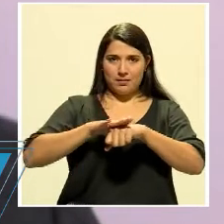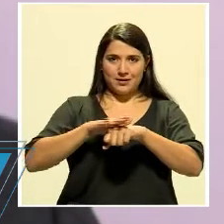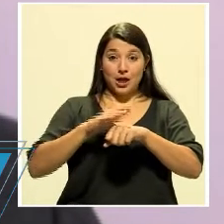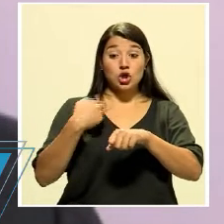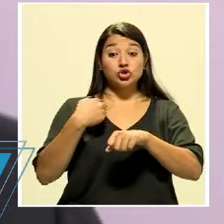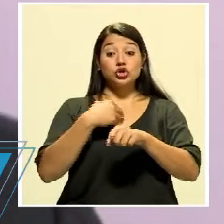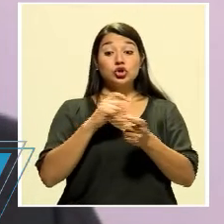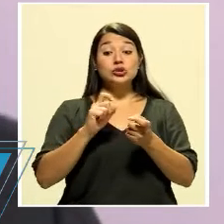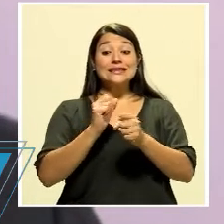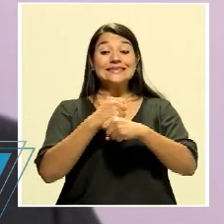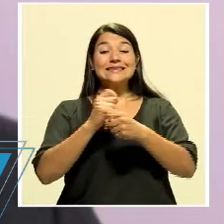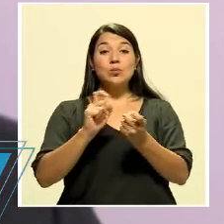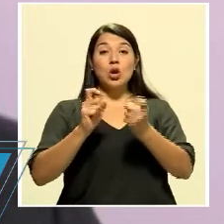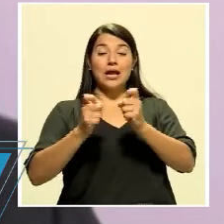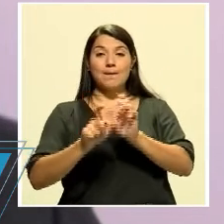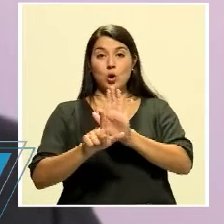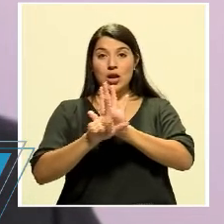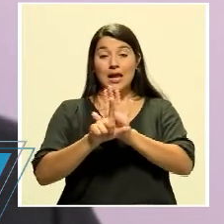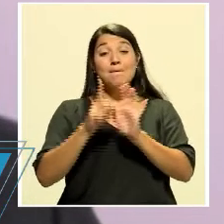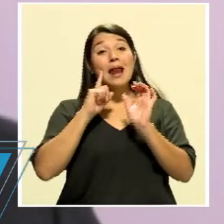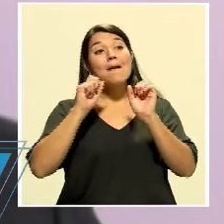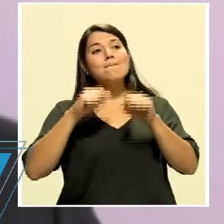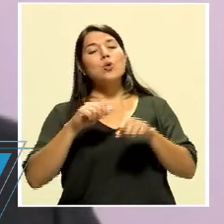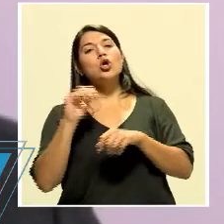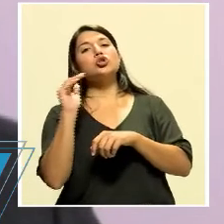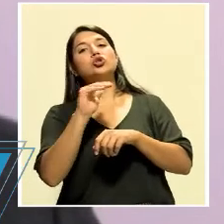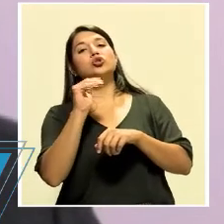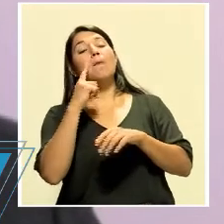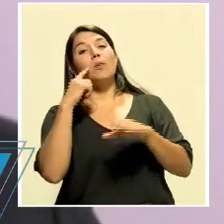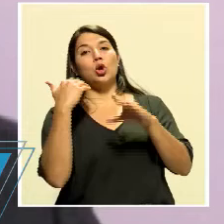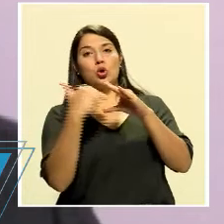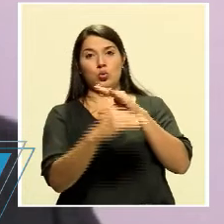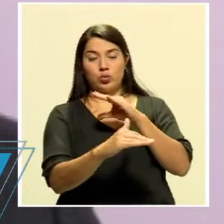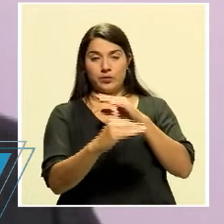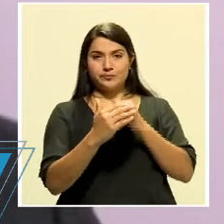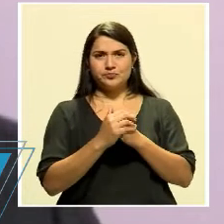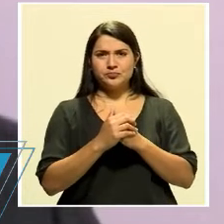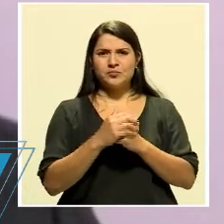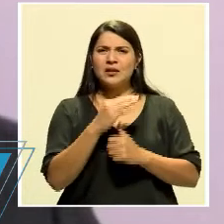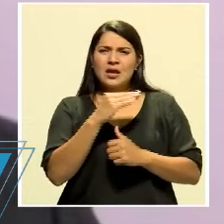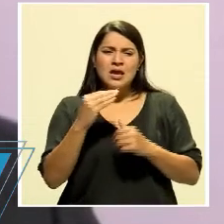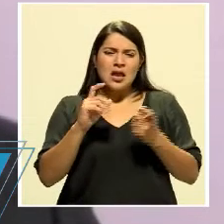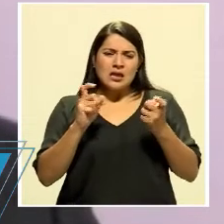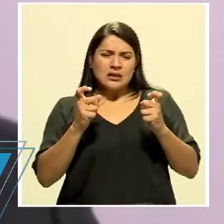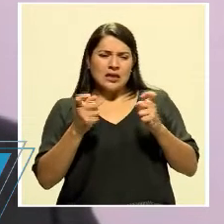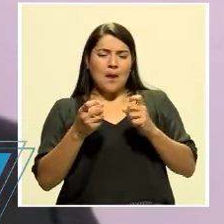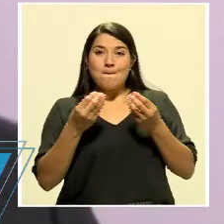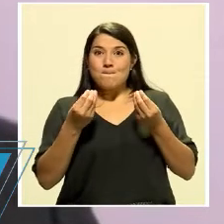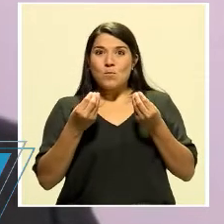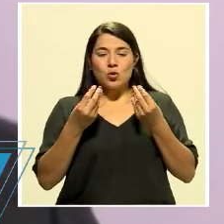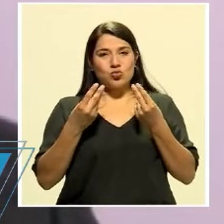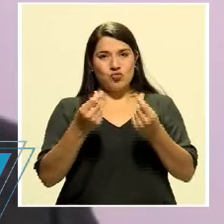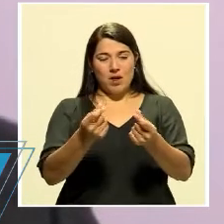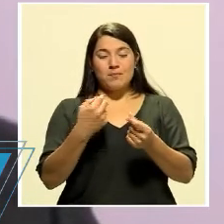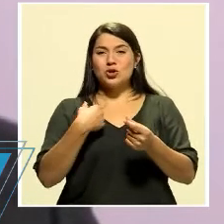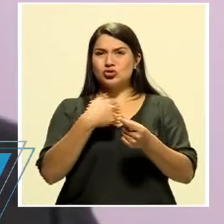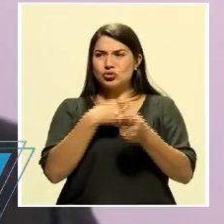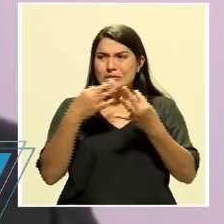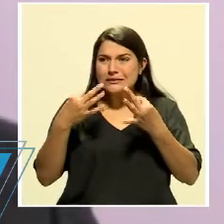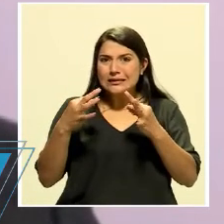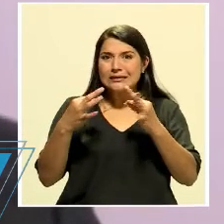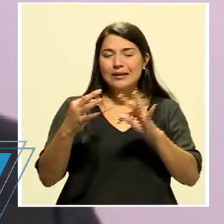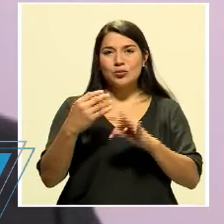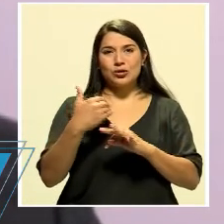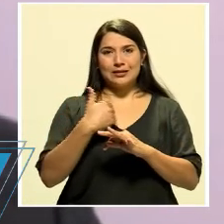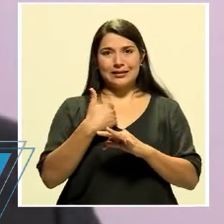se pudiera hacer el giro de la orden sanitaria vía correo electrónico, y han sido ajustes muy acelerados, ¿verdad?, que hemos ido tomando y tratando